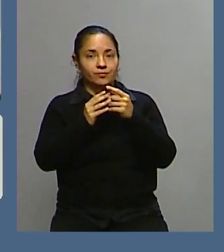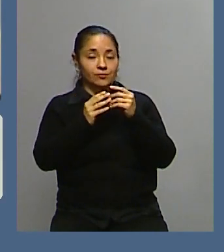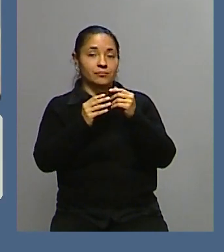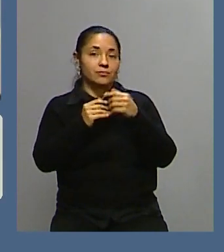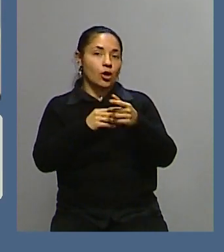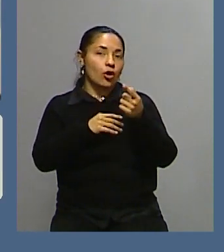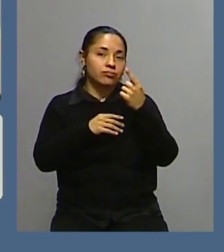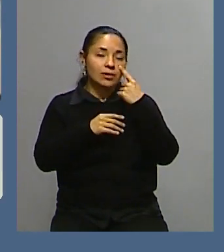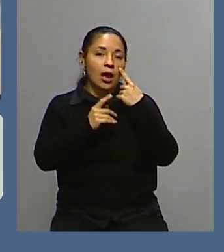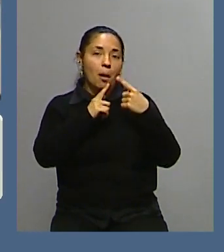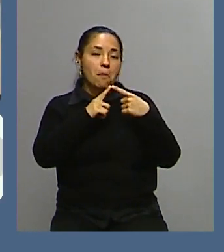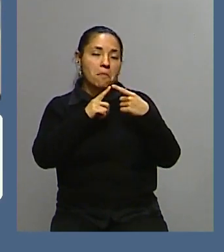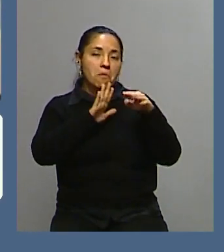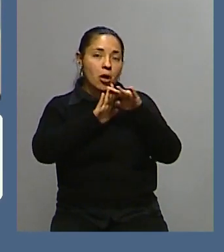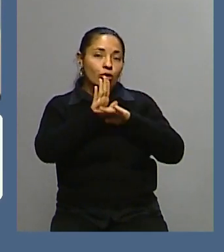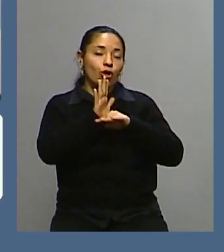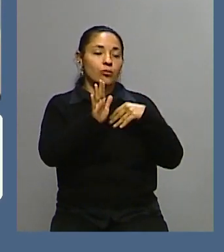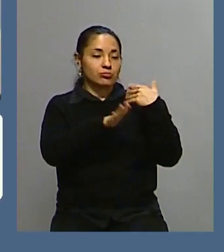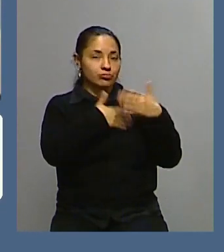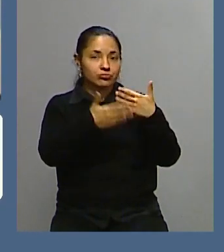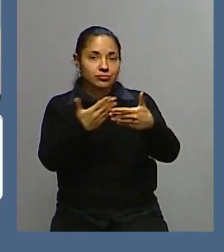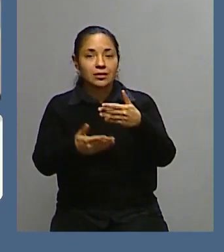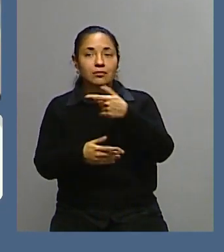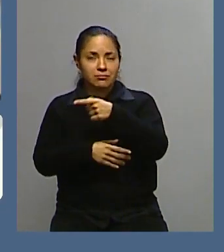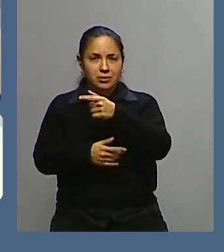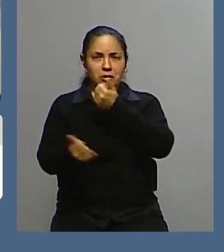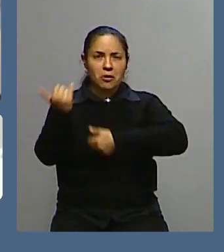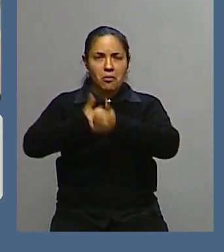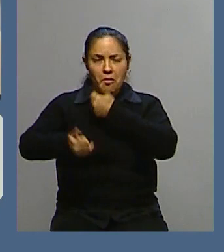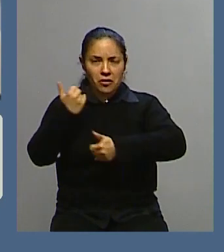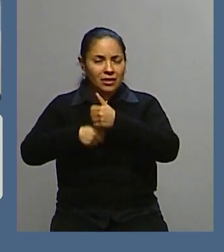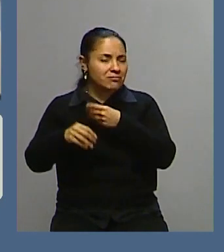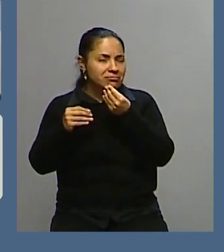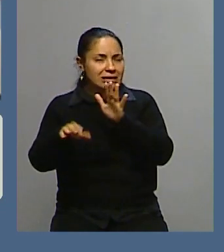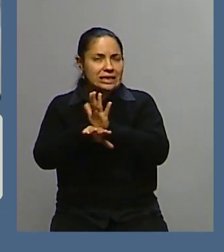el protocolo London Bridge. No sé, Andrea, si nos podrías comentar un poquito de qué se trataba.